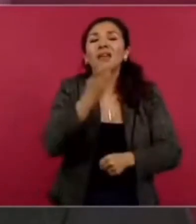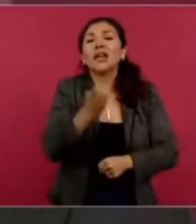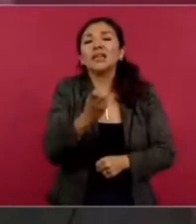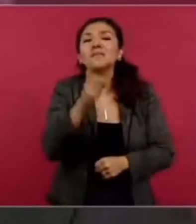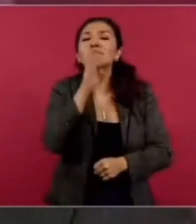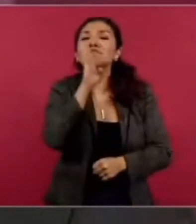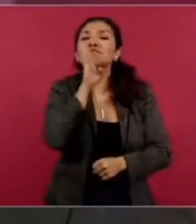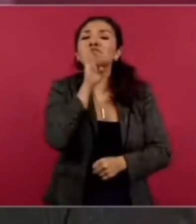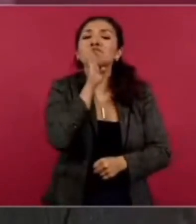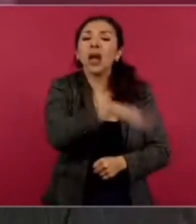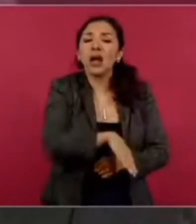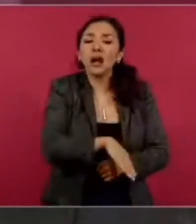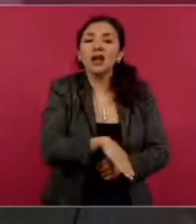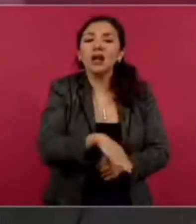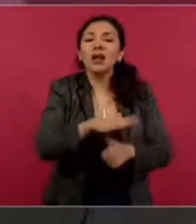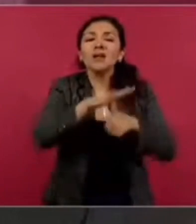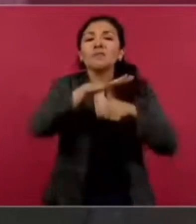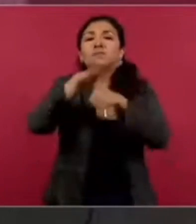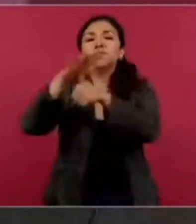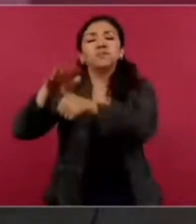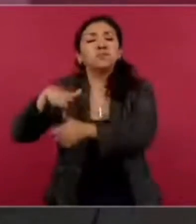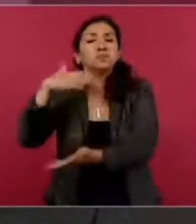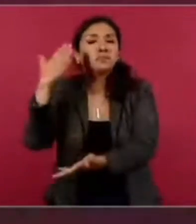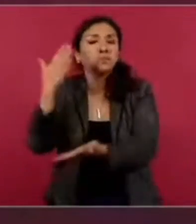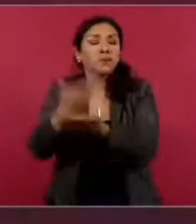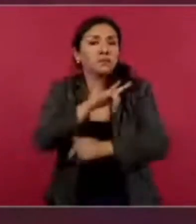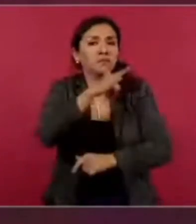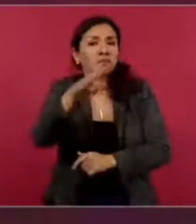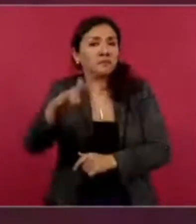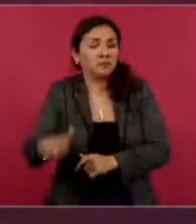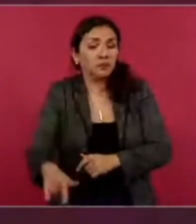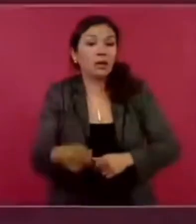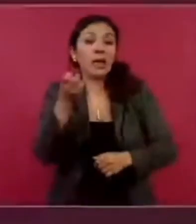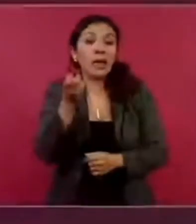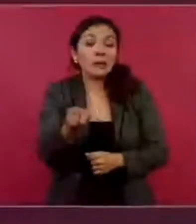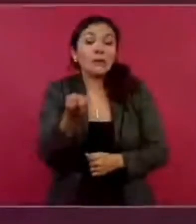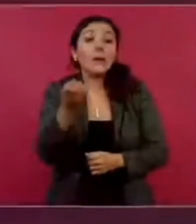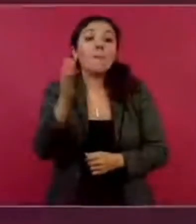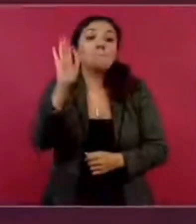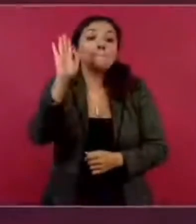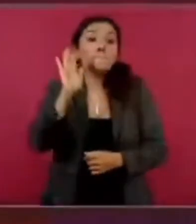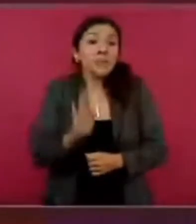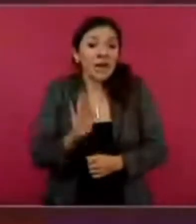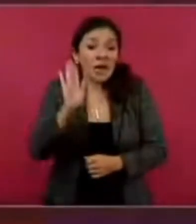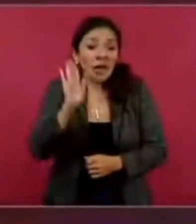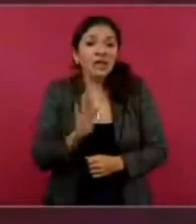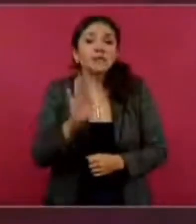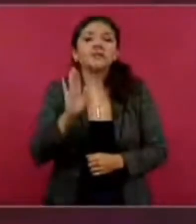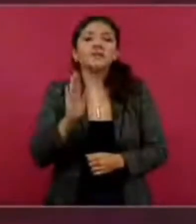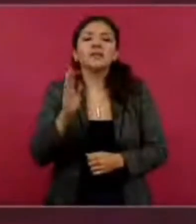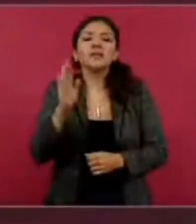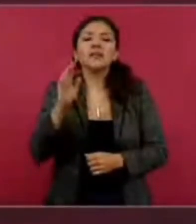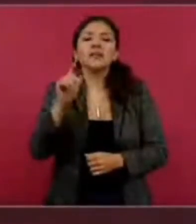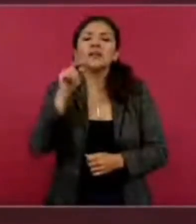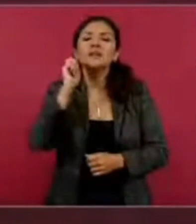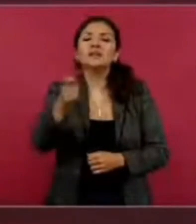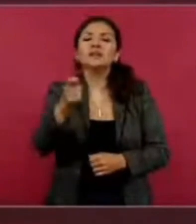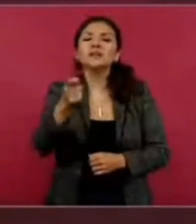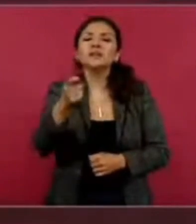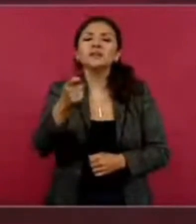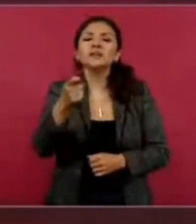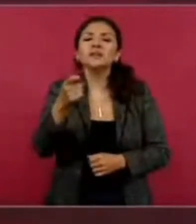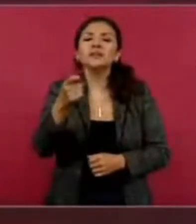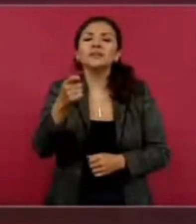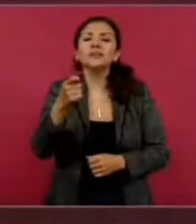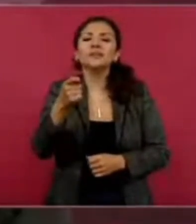se desplomó. Parece que se atoró con